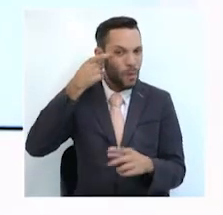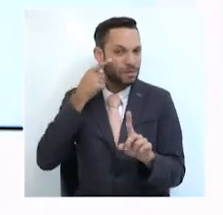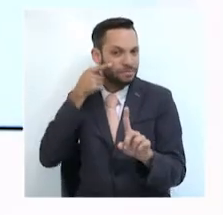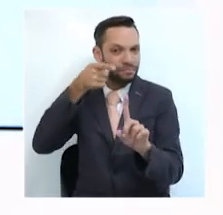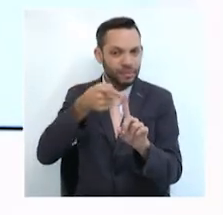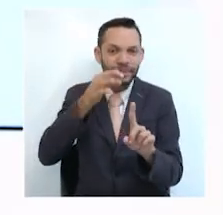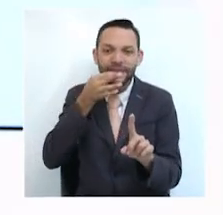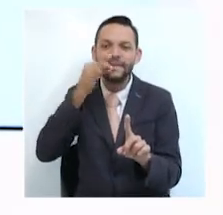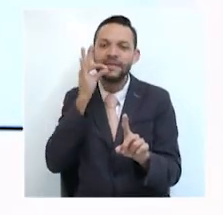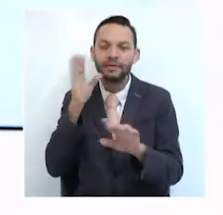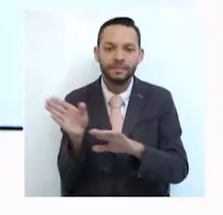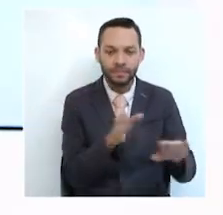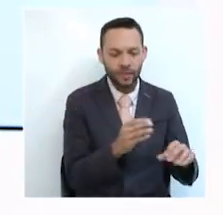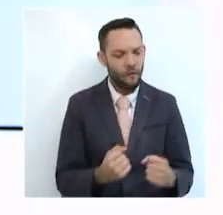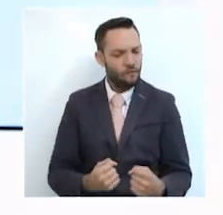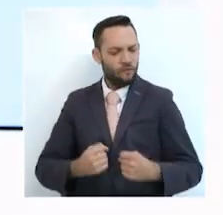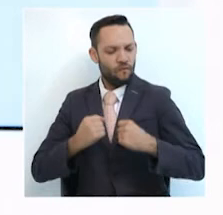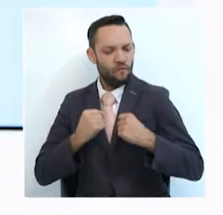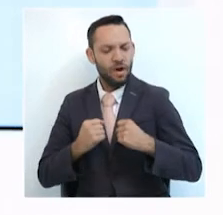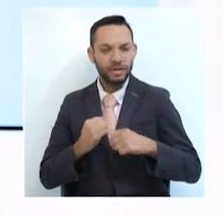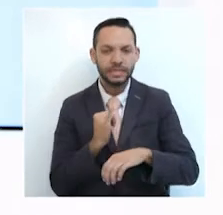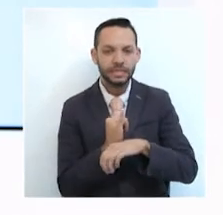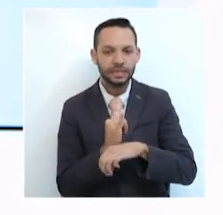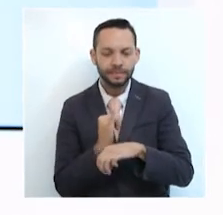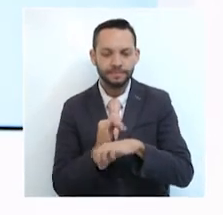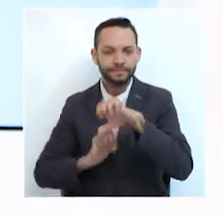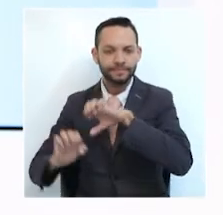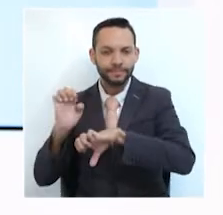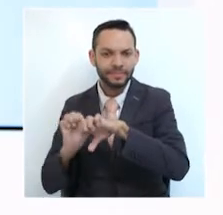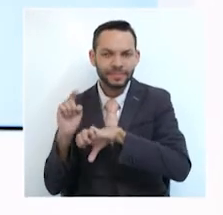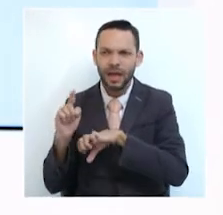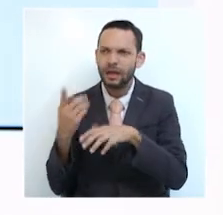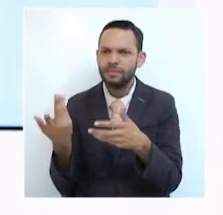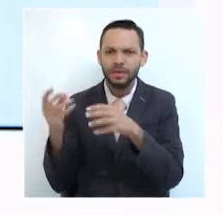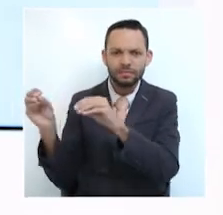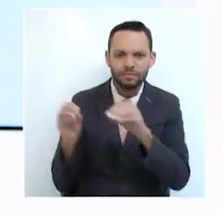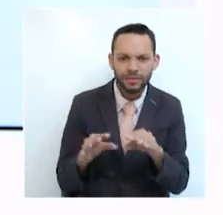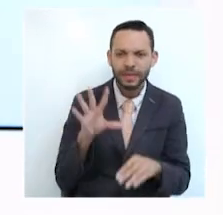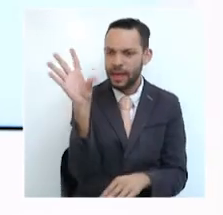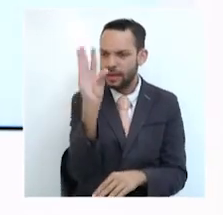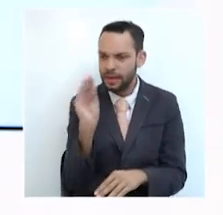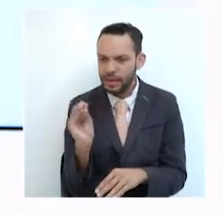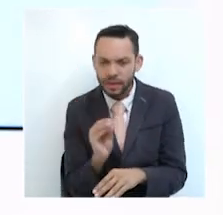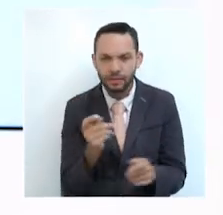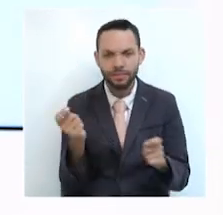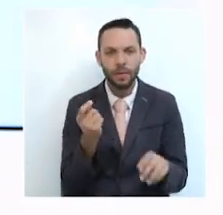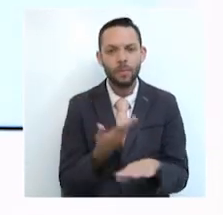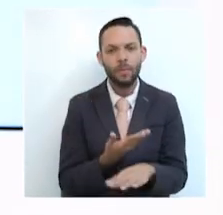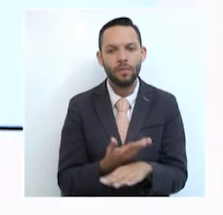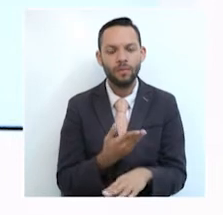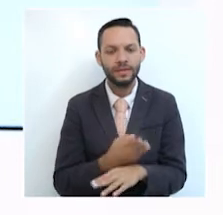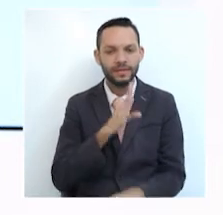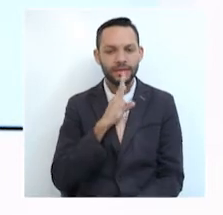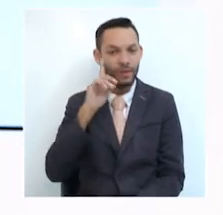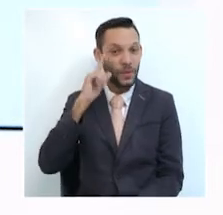Fortalecer la institucionalidad, generar empleo y evitar la llegada de productos de minería a Quindío son algunas de las propuestas del candidato a la gobernación del Quindío,